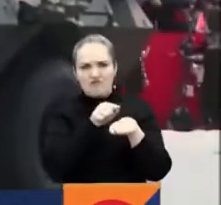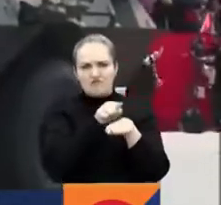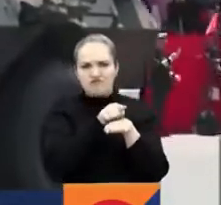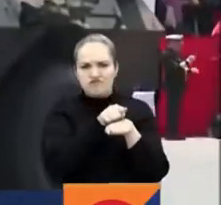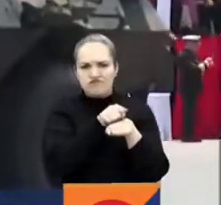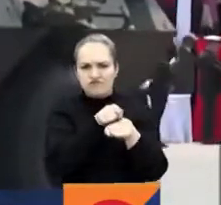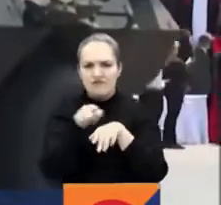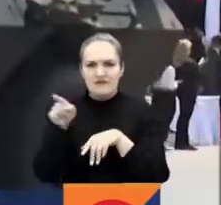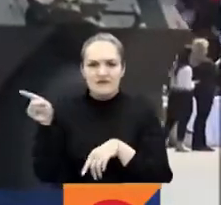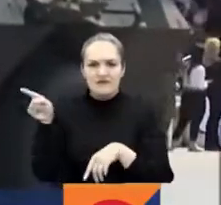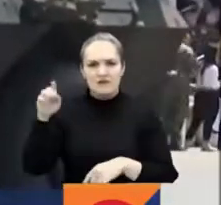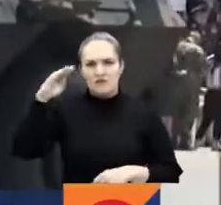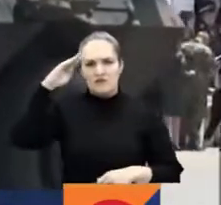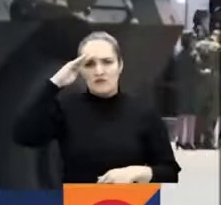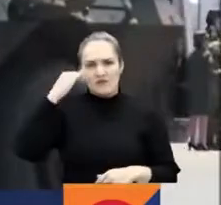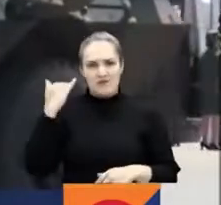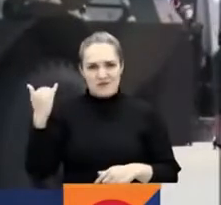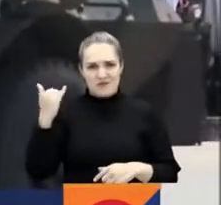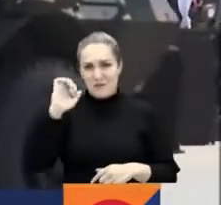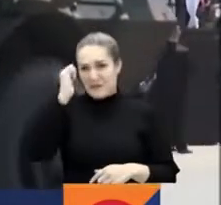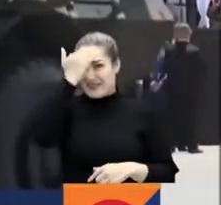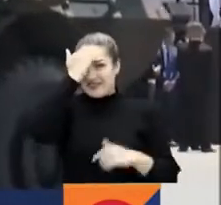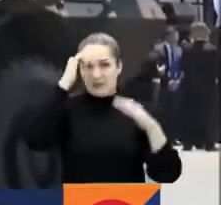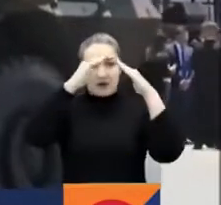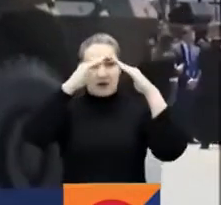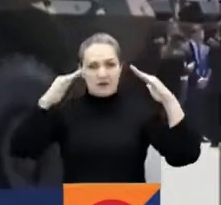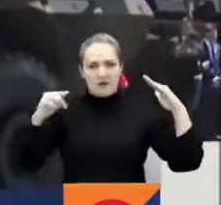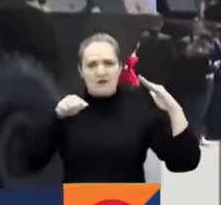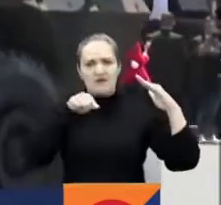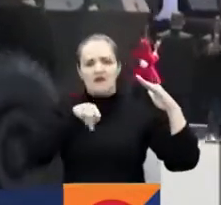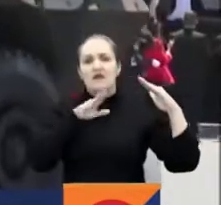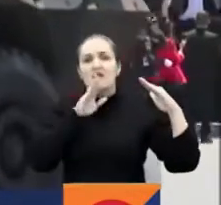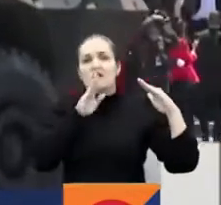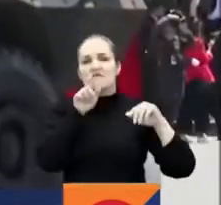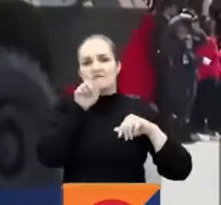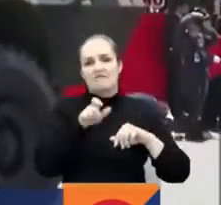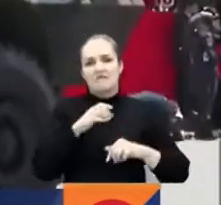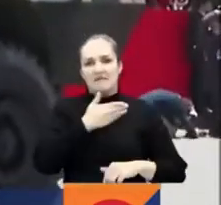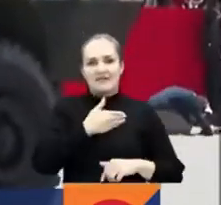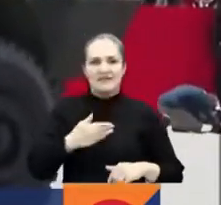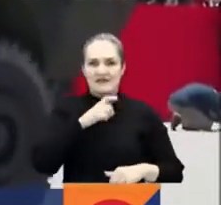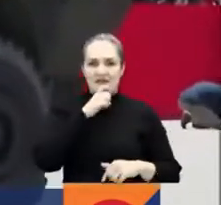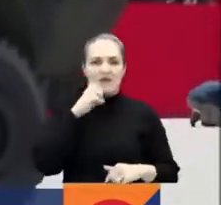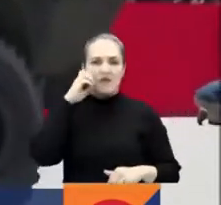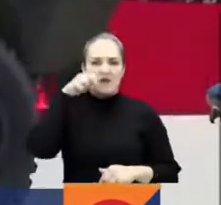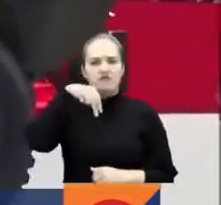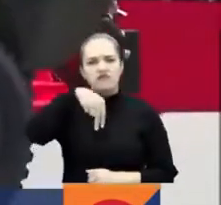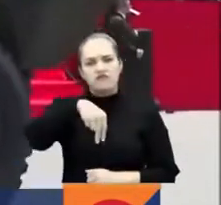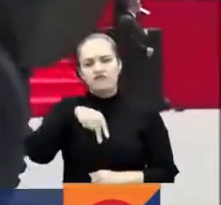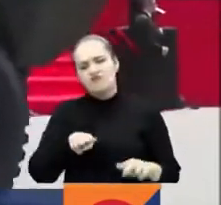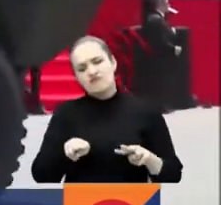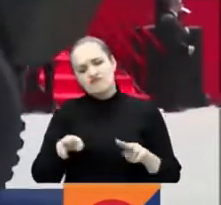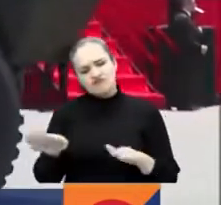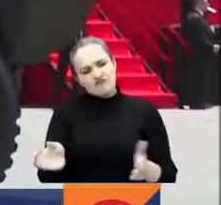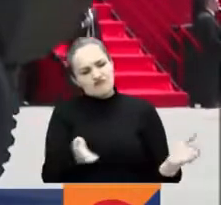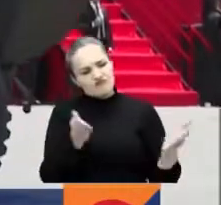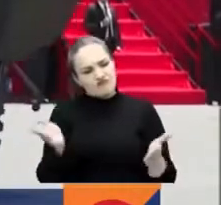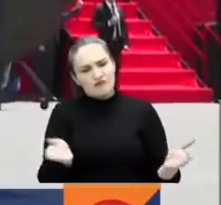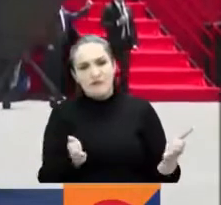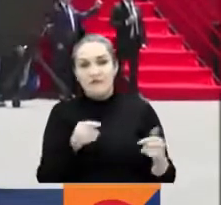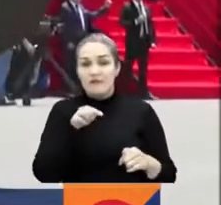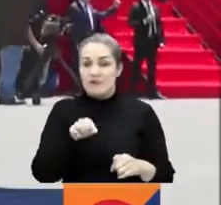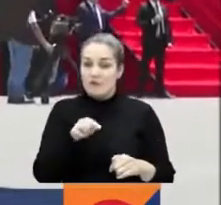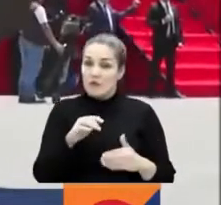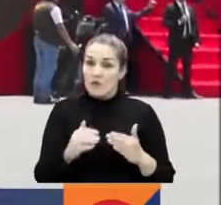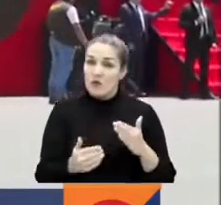pasando aquí, justo en la tarima principal de este evento y de este gran desfile del 20 de julio. Pero una de las novedades que sin duda ha dejado este